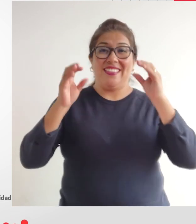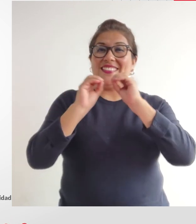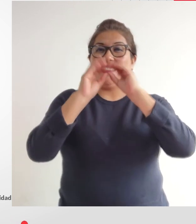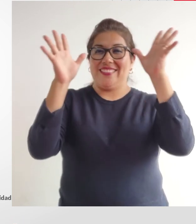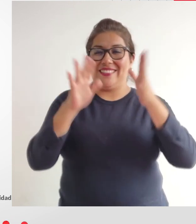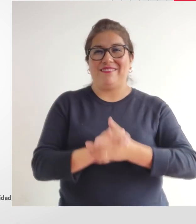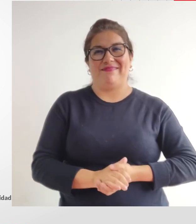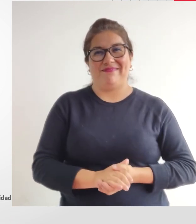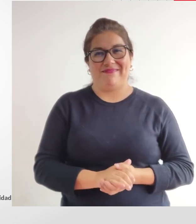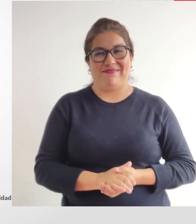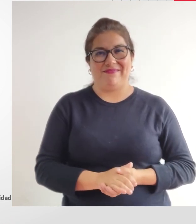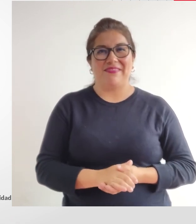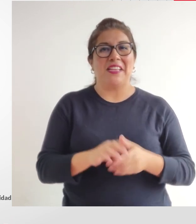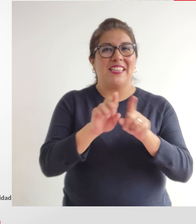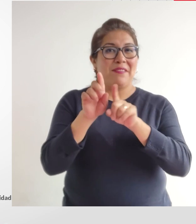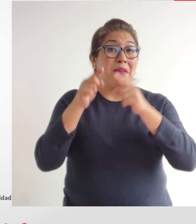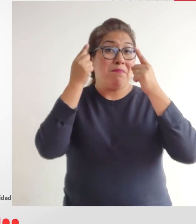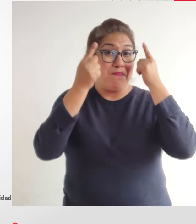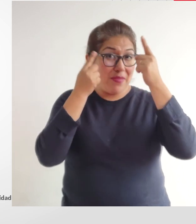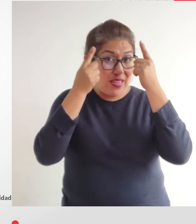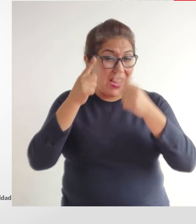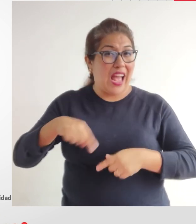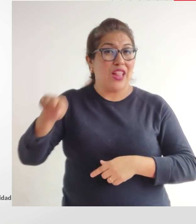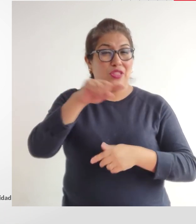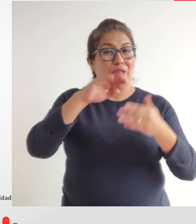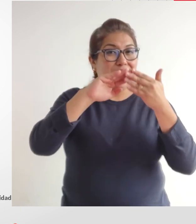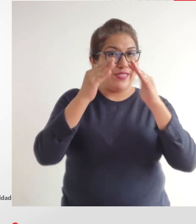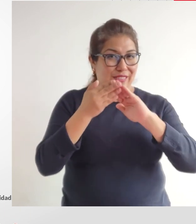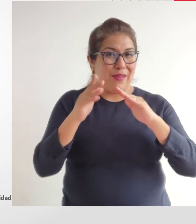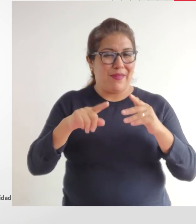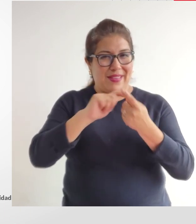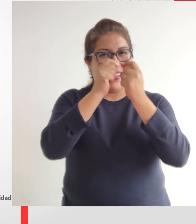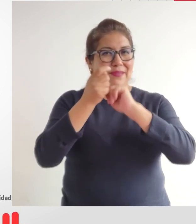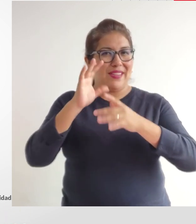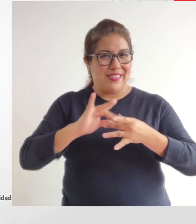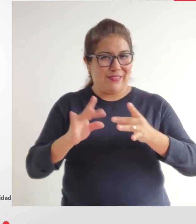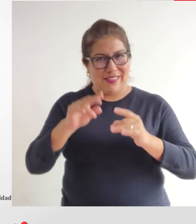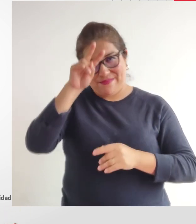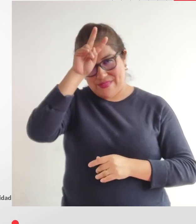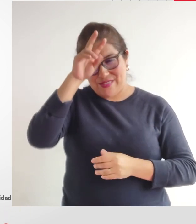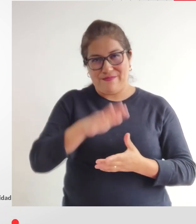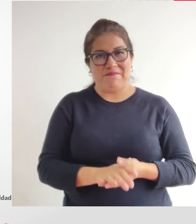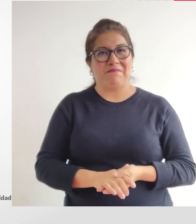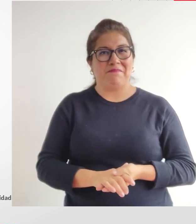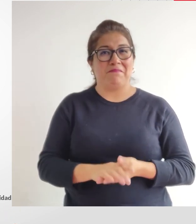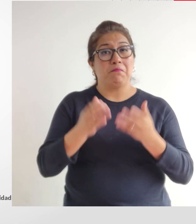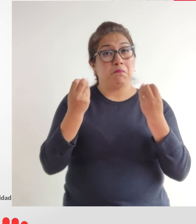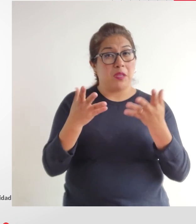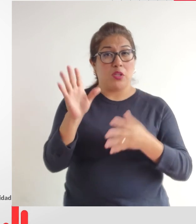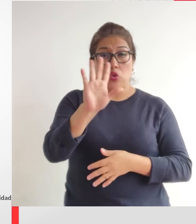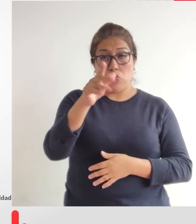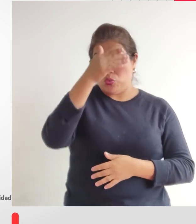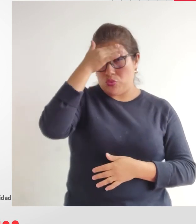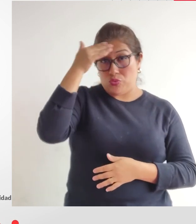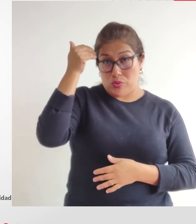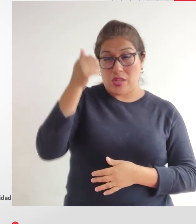feliz día y una reflexión a toda la sociedad para cambiar la historia así es Enrique y bueno no se